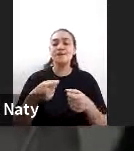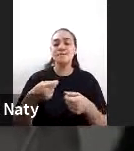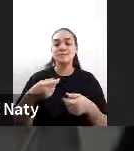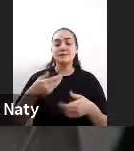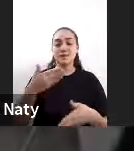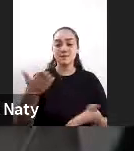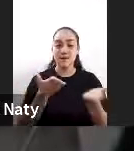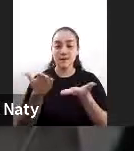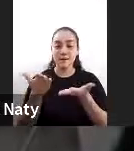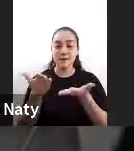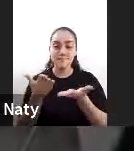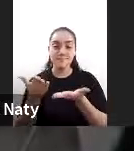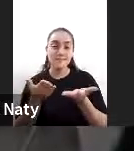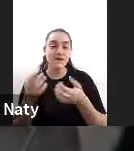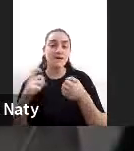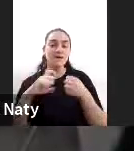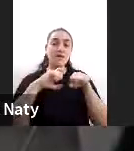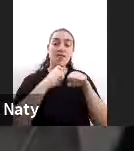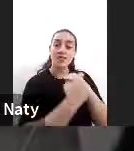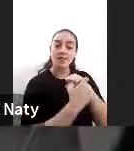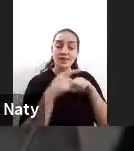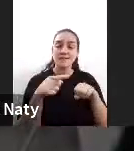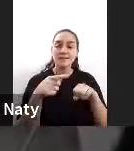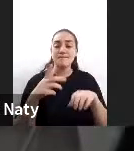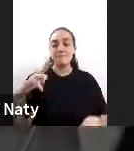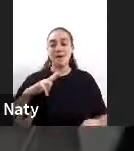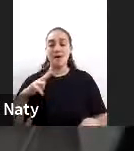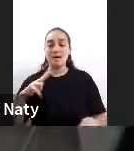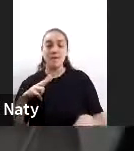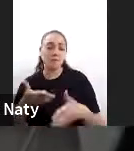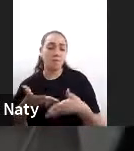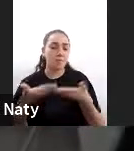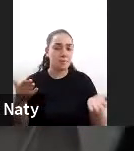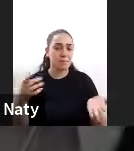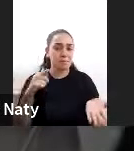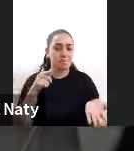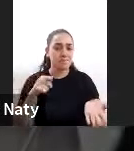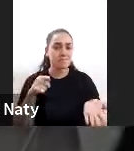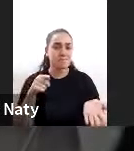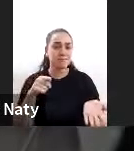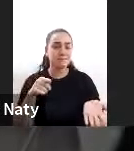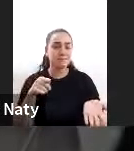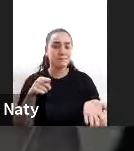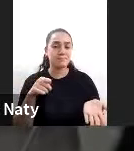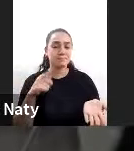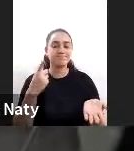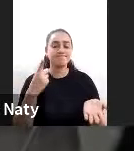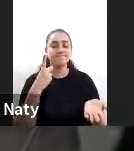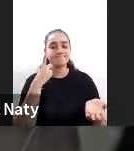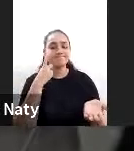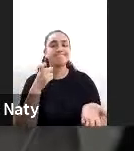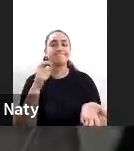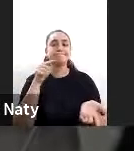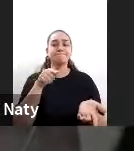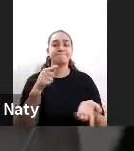cooperativas o privados fueron identificando la necesidad de